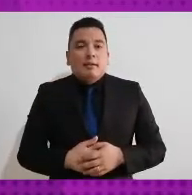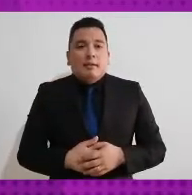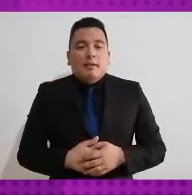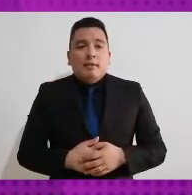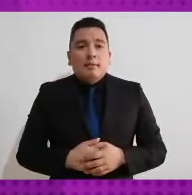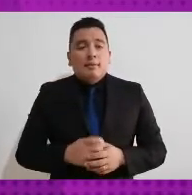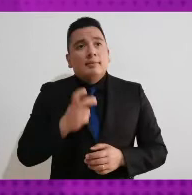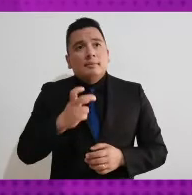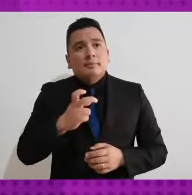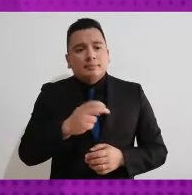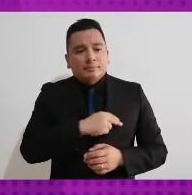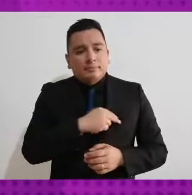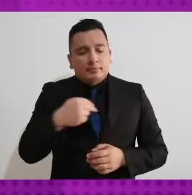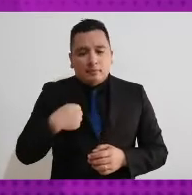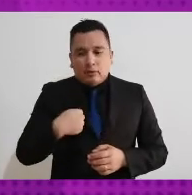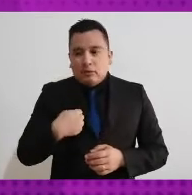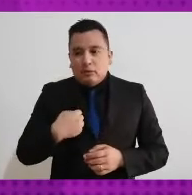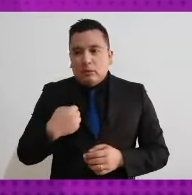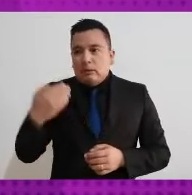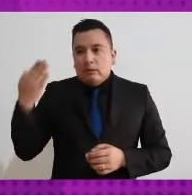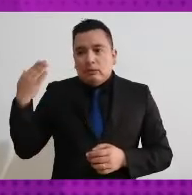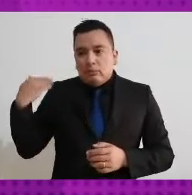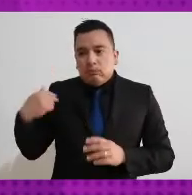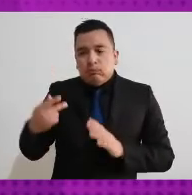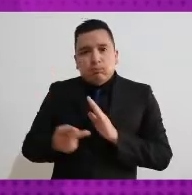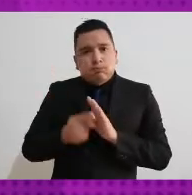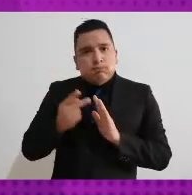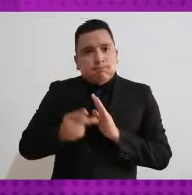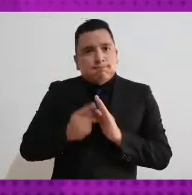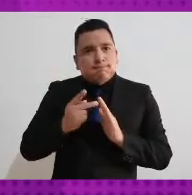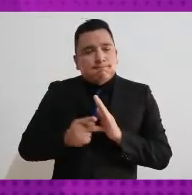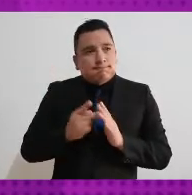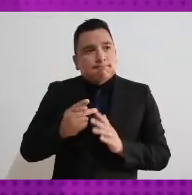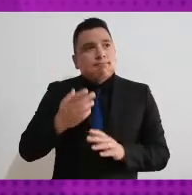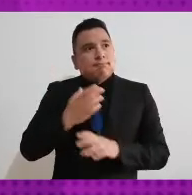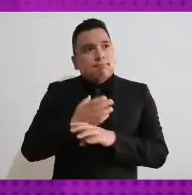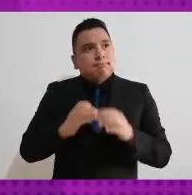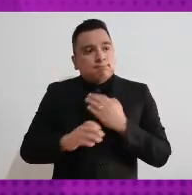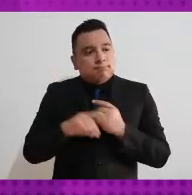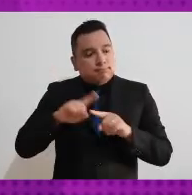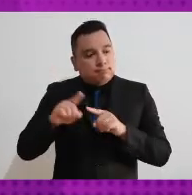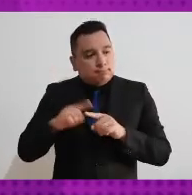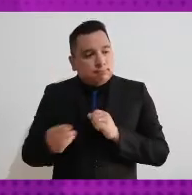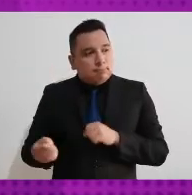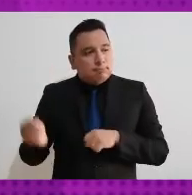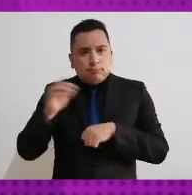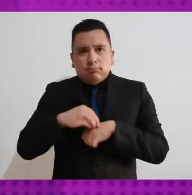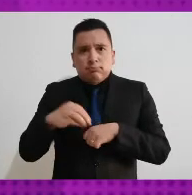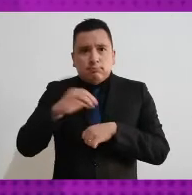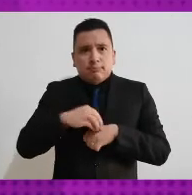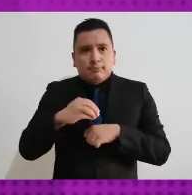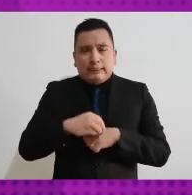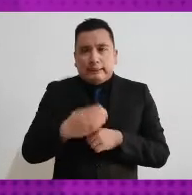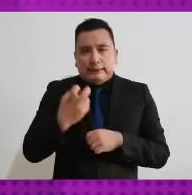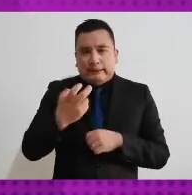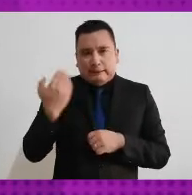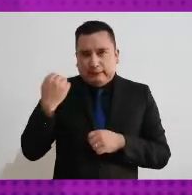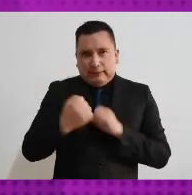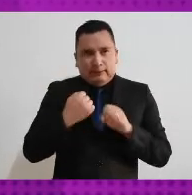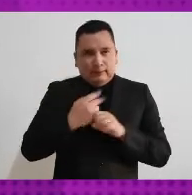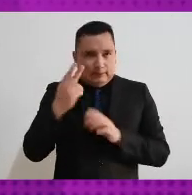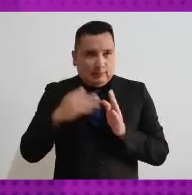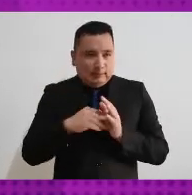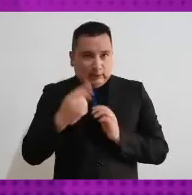ahí ya tenemos como una compilación de todas las acciones que hemos ido implementando y, pues, digamos, es lo más